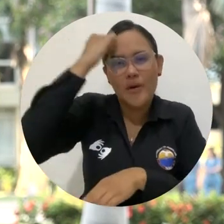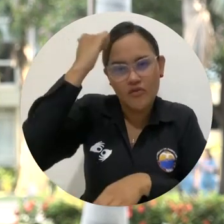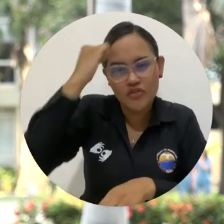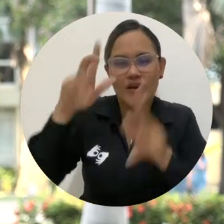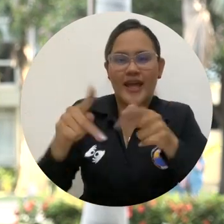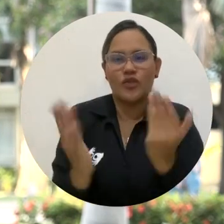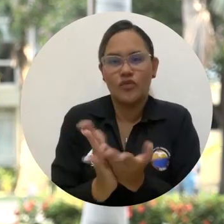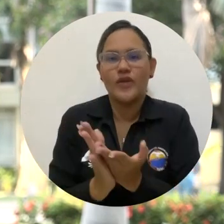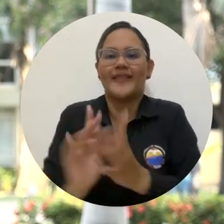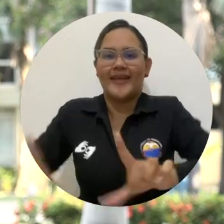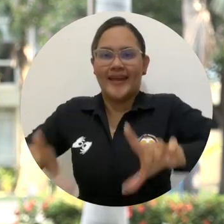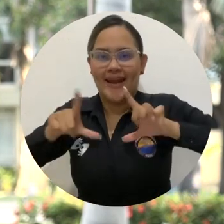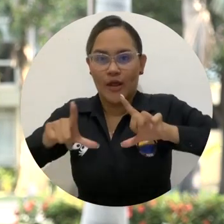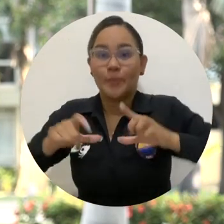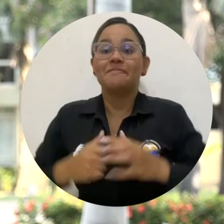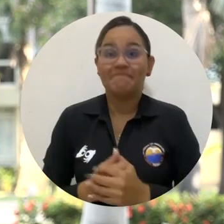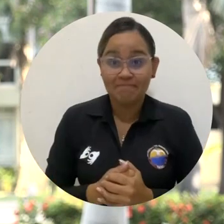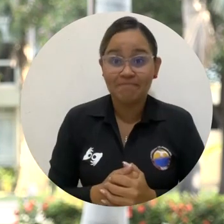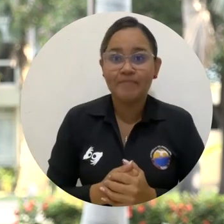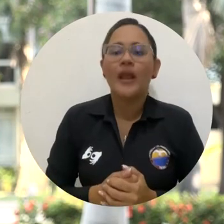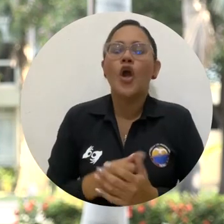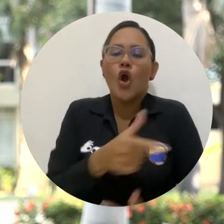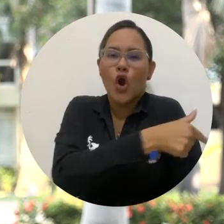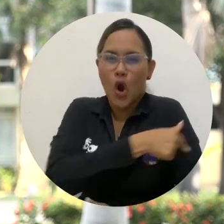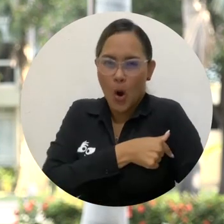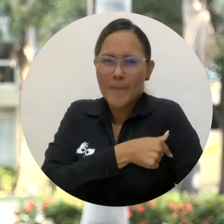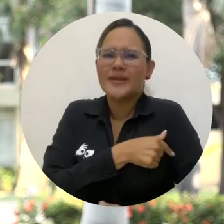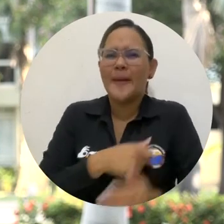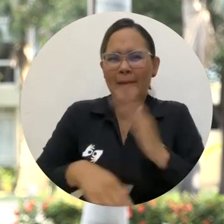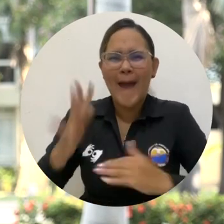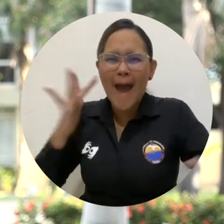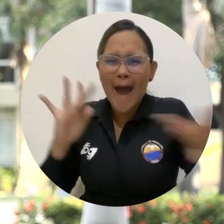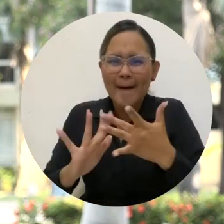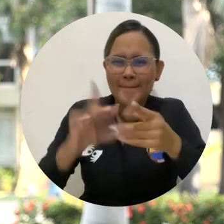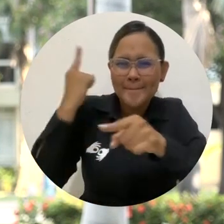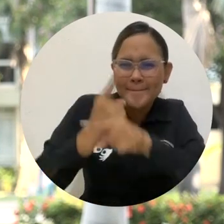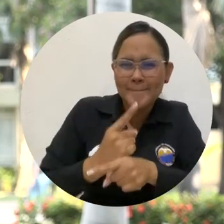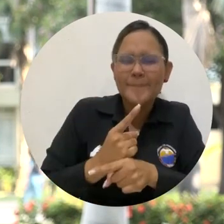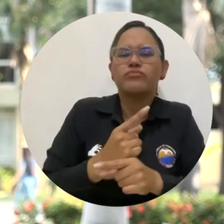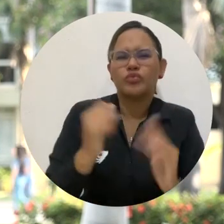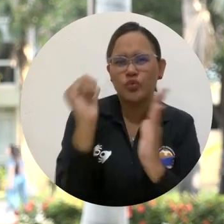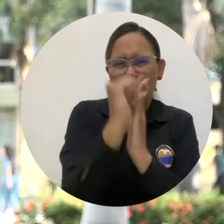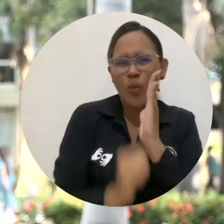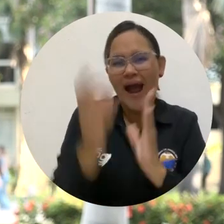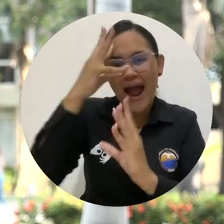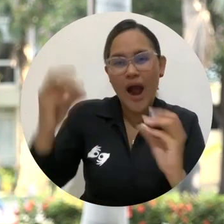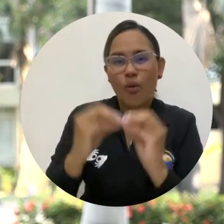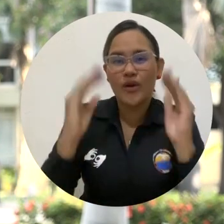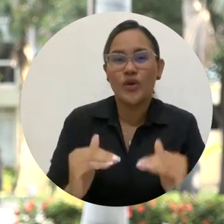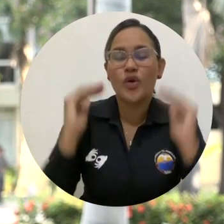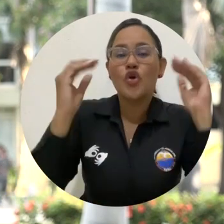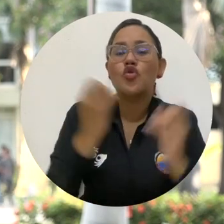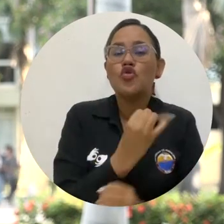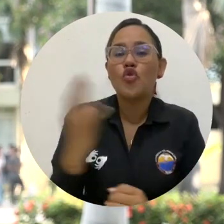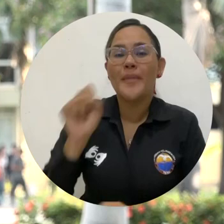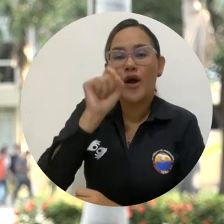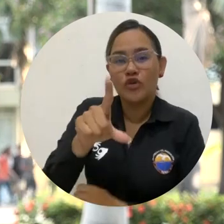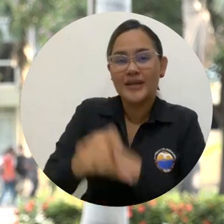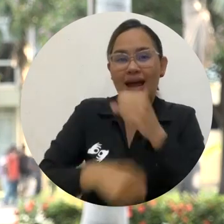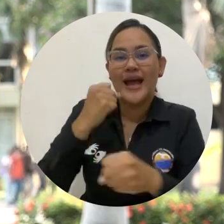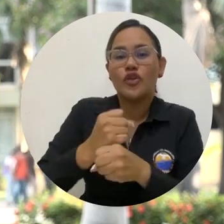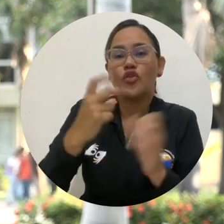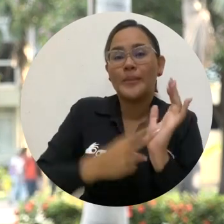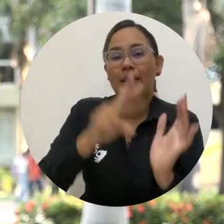docentes y graduados. El Comité de Garantías, en cumplimiento de las funciones establecidas en el Acuerdo Superior Nº 11 de